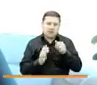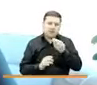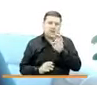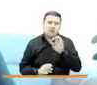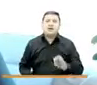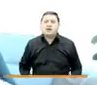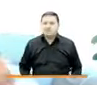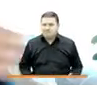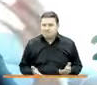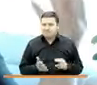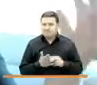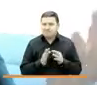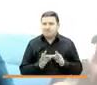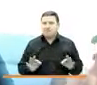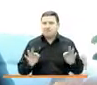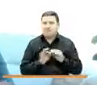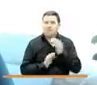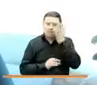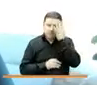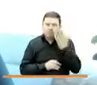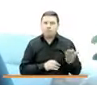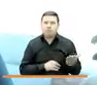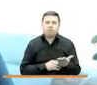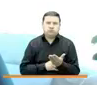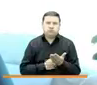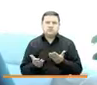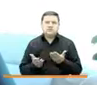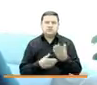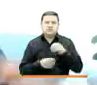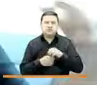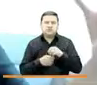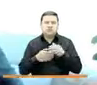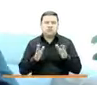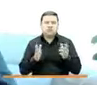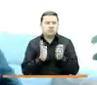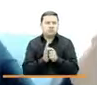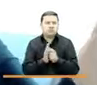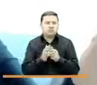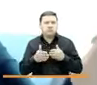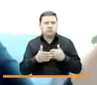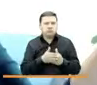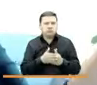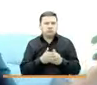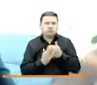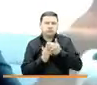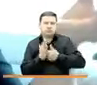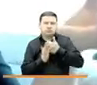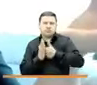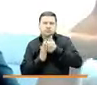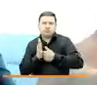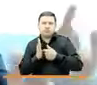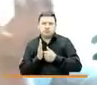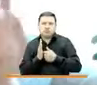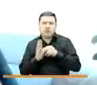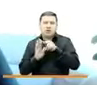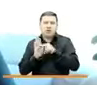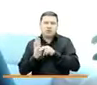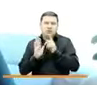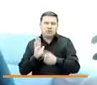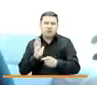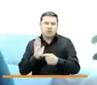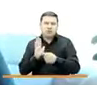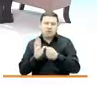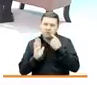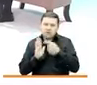Esto es importante porque están puestos al servicio al público mediante el registro, el protocolo y la puesta